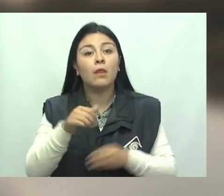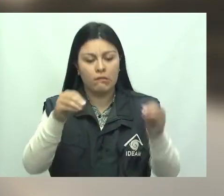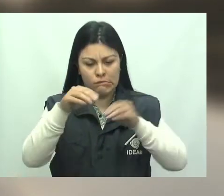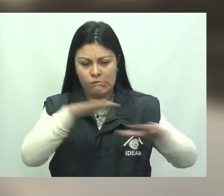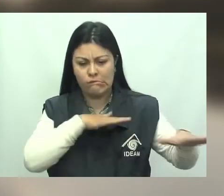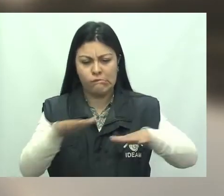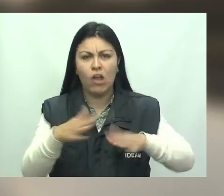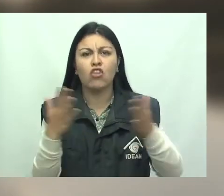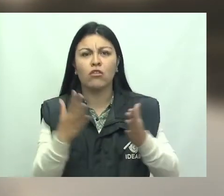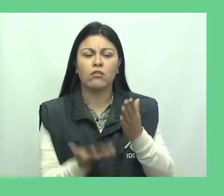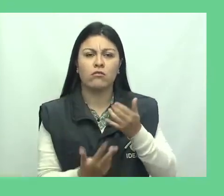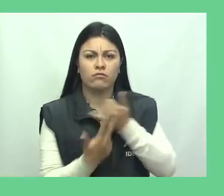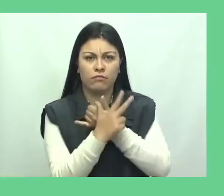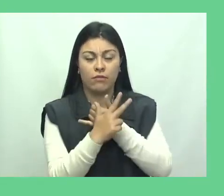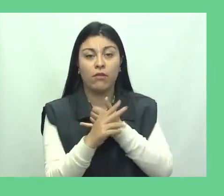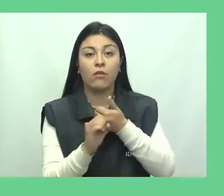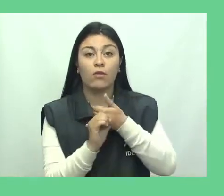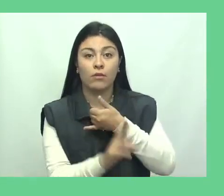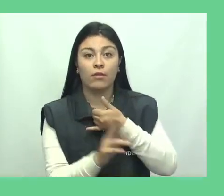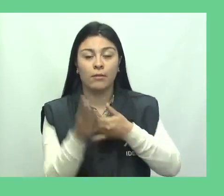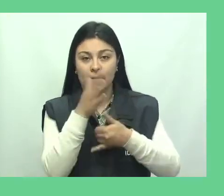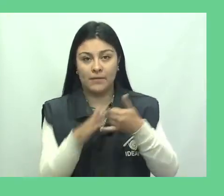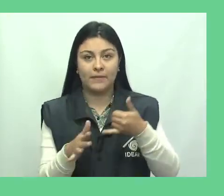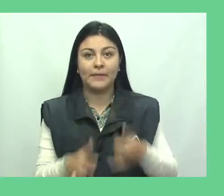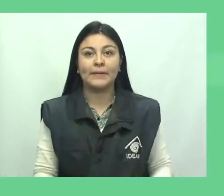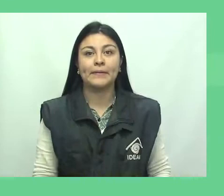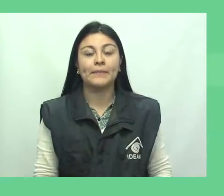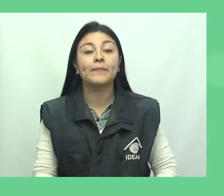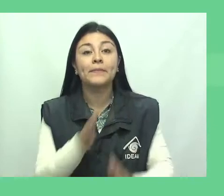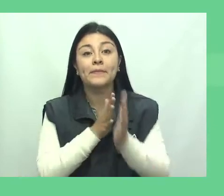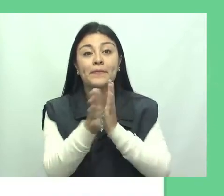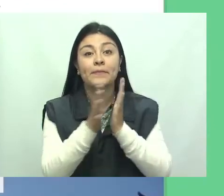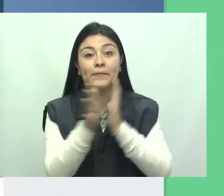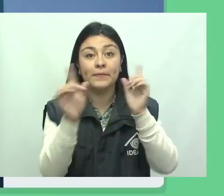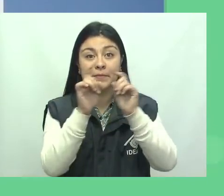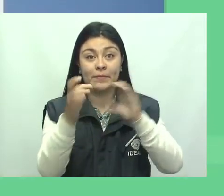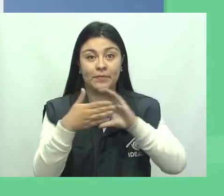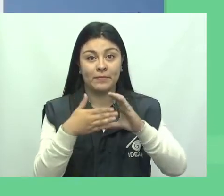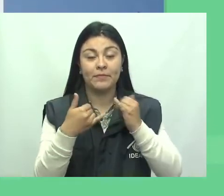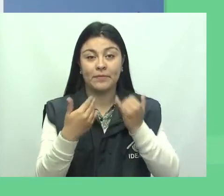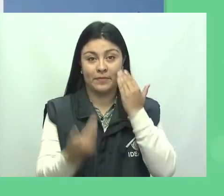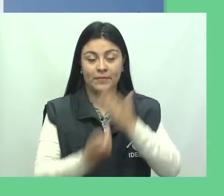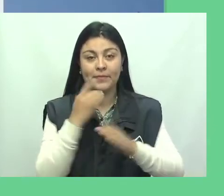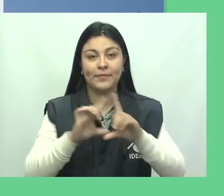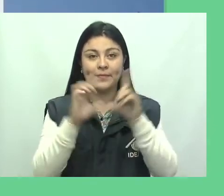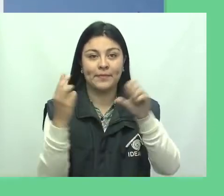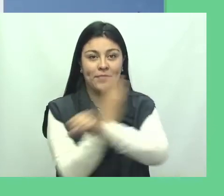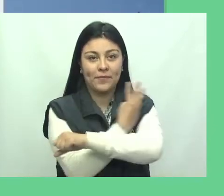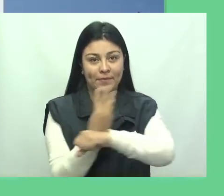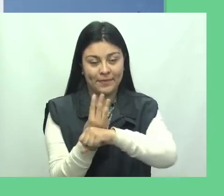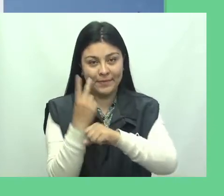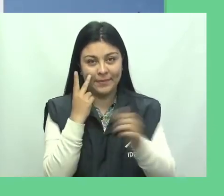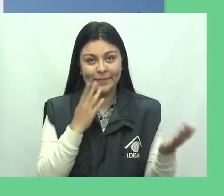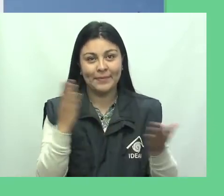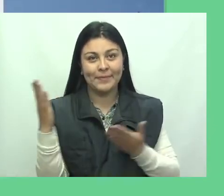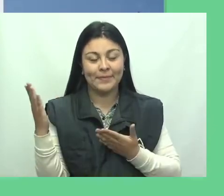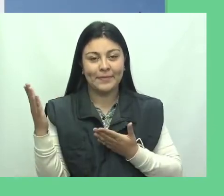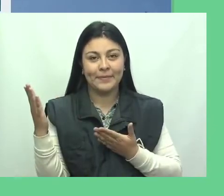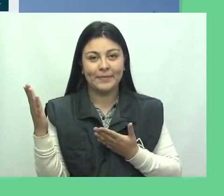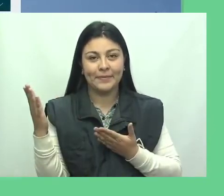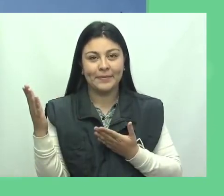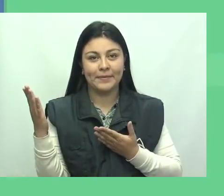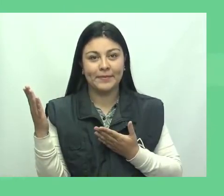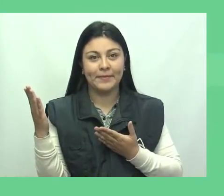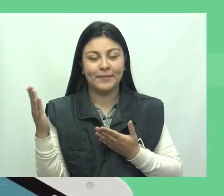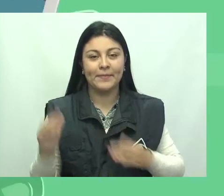por deslizamientos en las regiones de la zona andina de la Orinoquía y la Pacífica. Para mayor información sobre el pronóstico del tiempo, visítenos en www